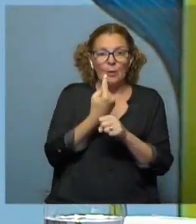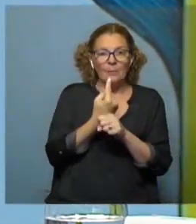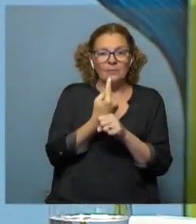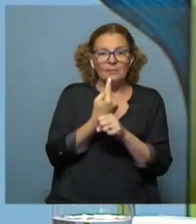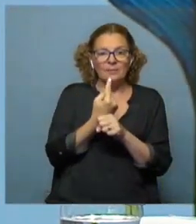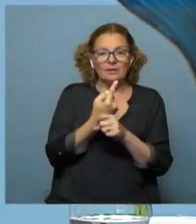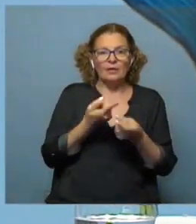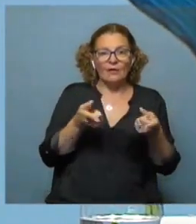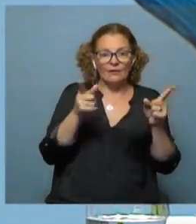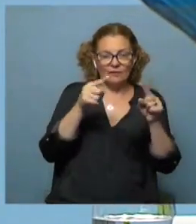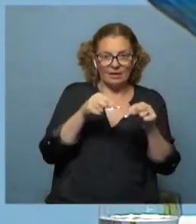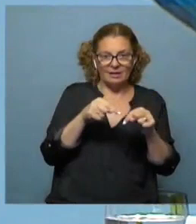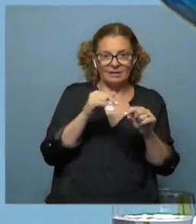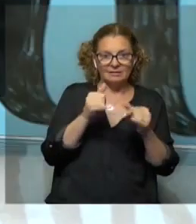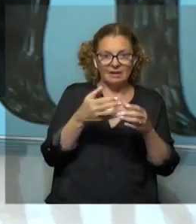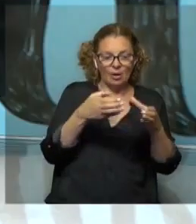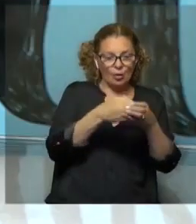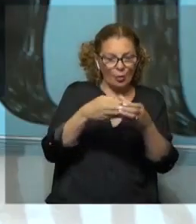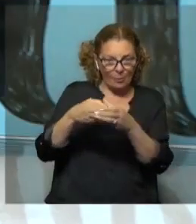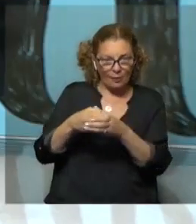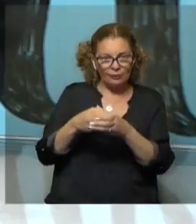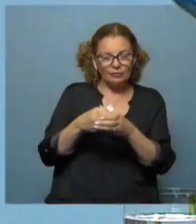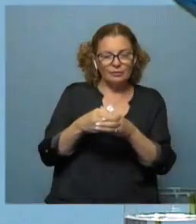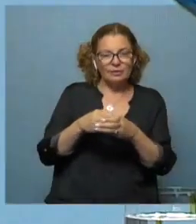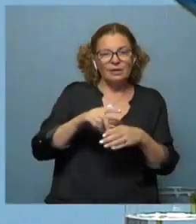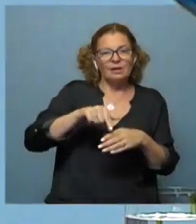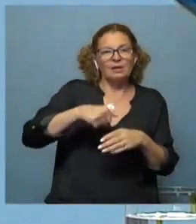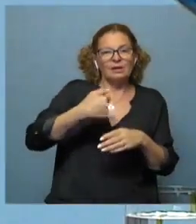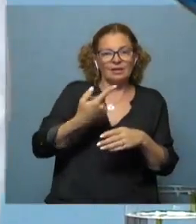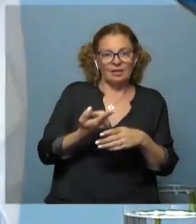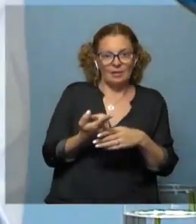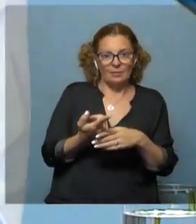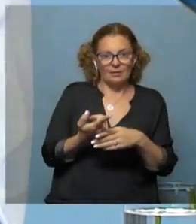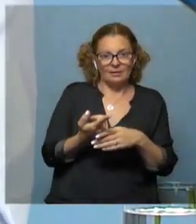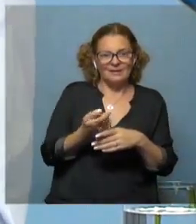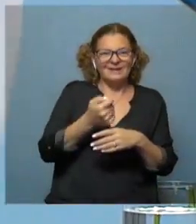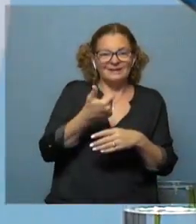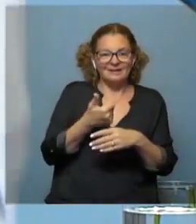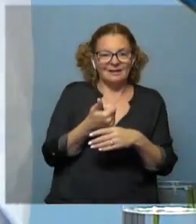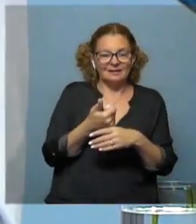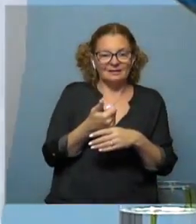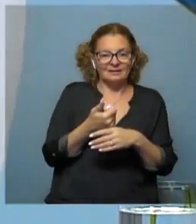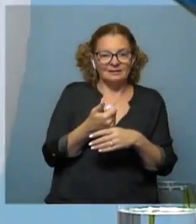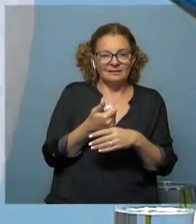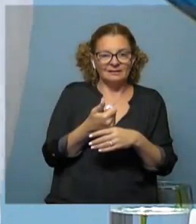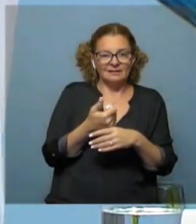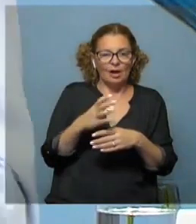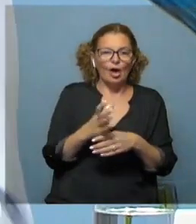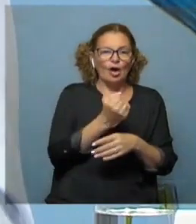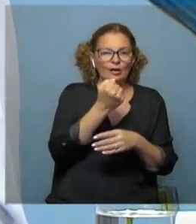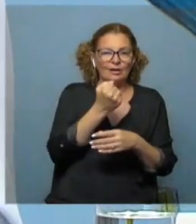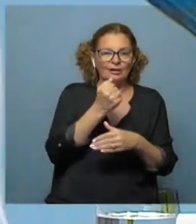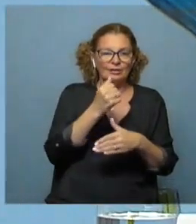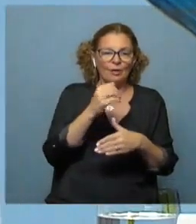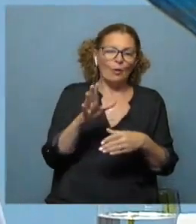después vienen ya las tribus, etc. Y después viene la, digamos, la conquista, el